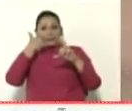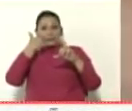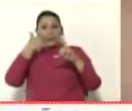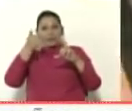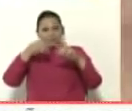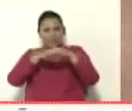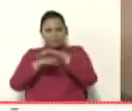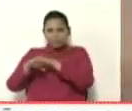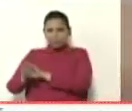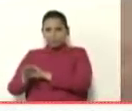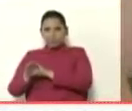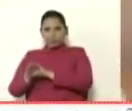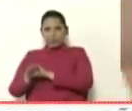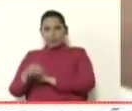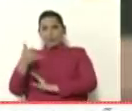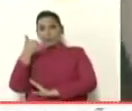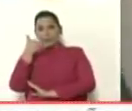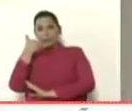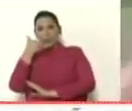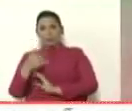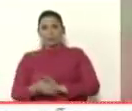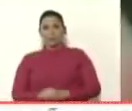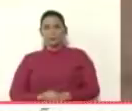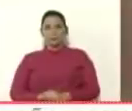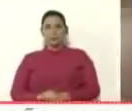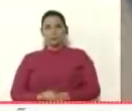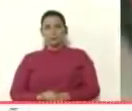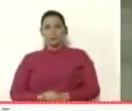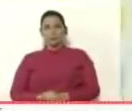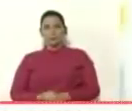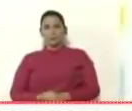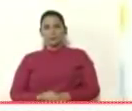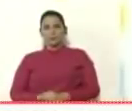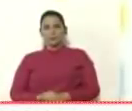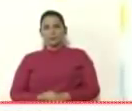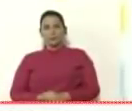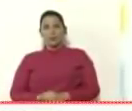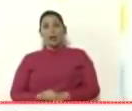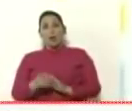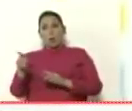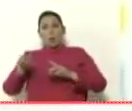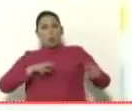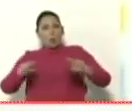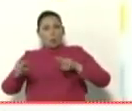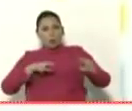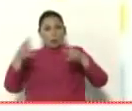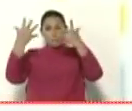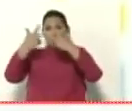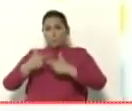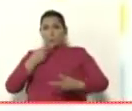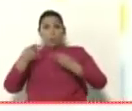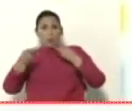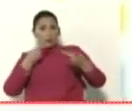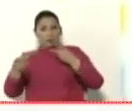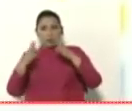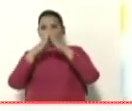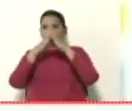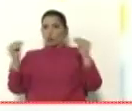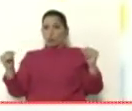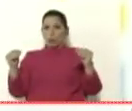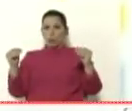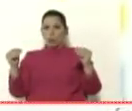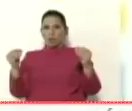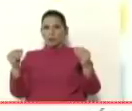del celular, de quien era el coordinador administrativo y político de todo el